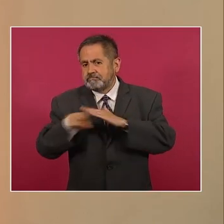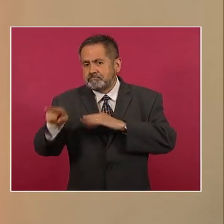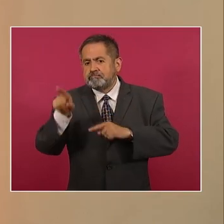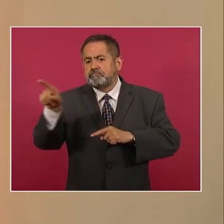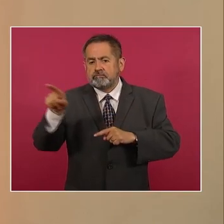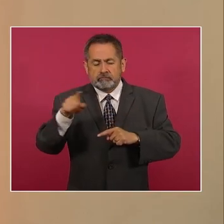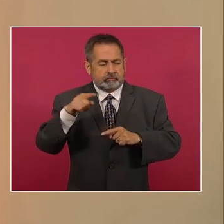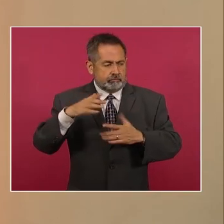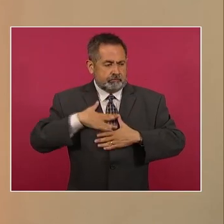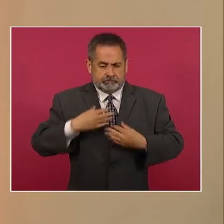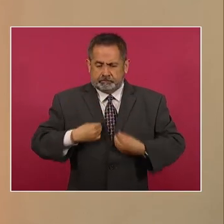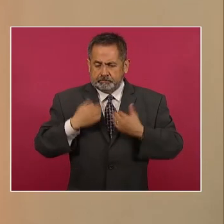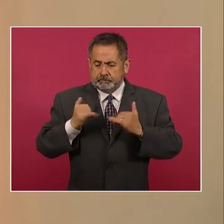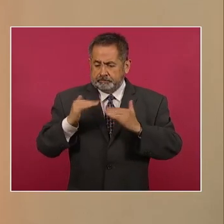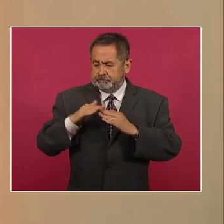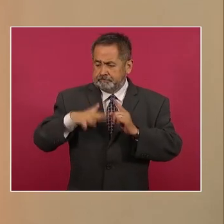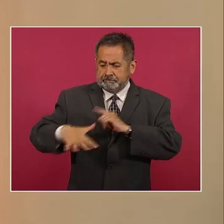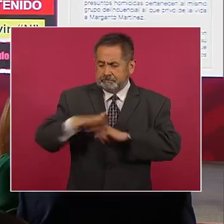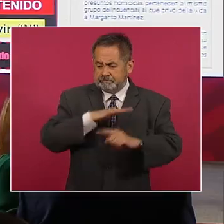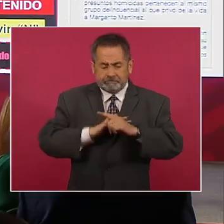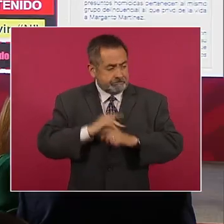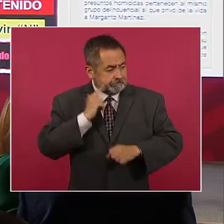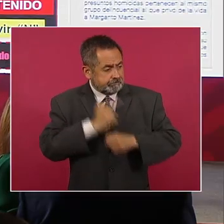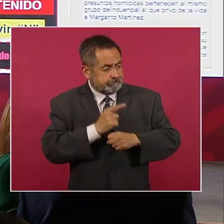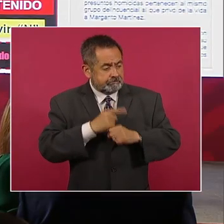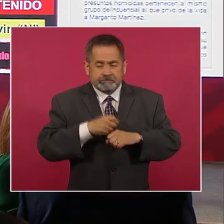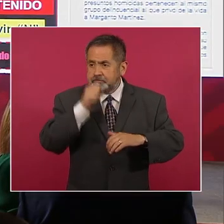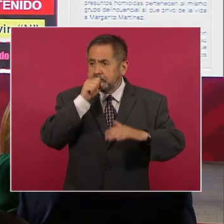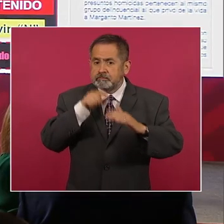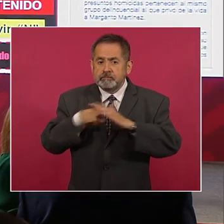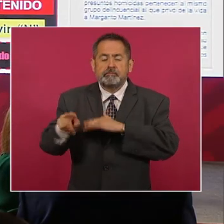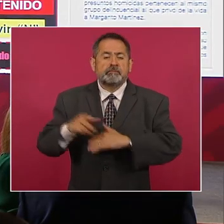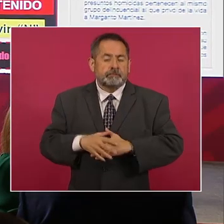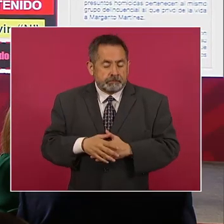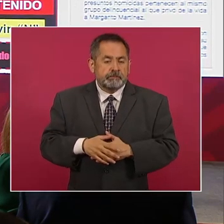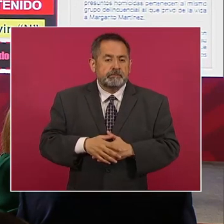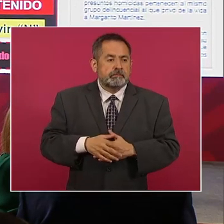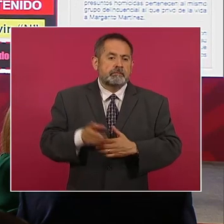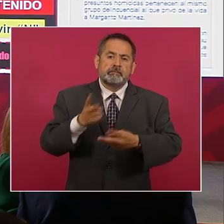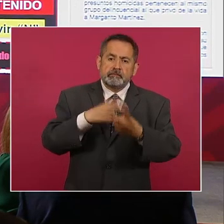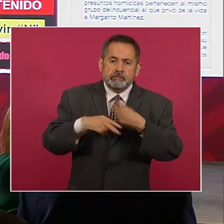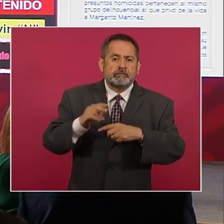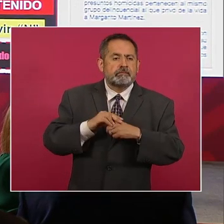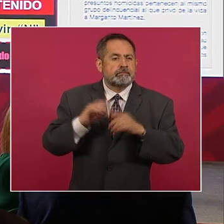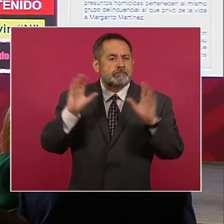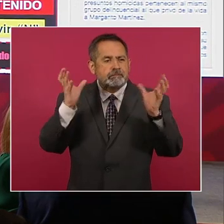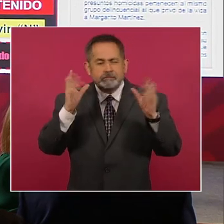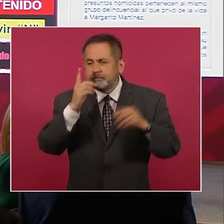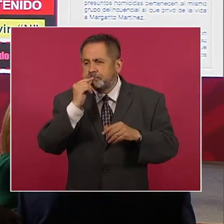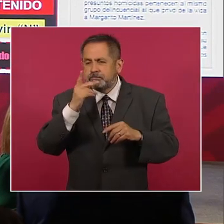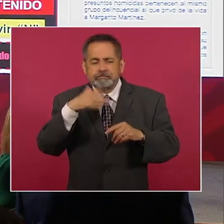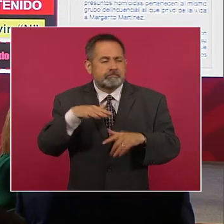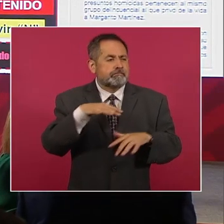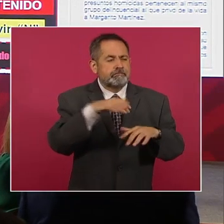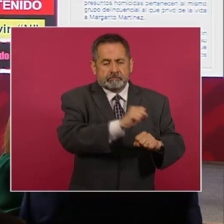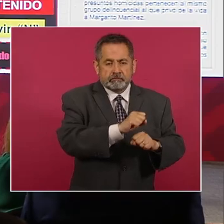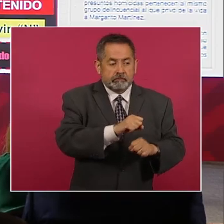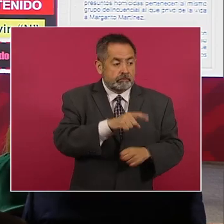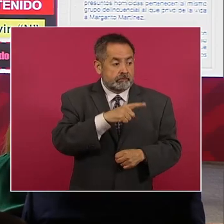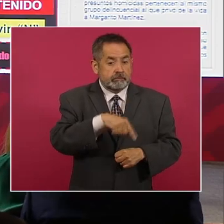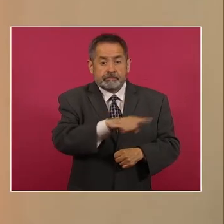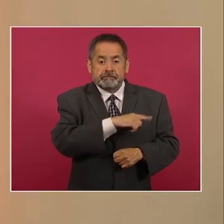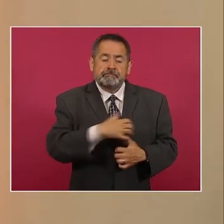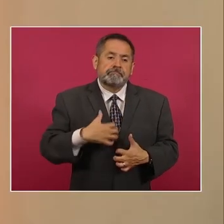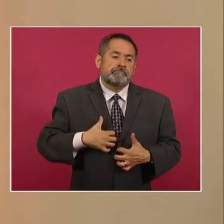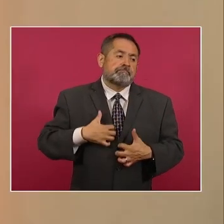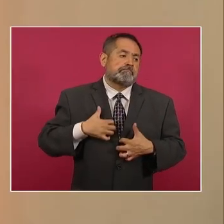vivía, llegaban patrullas, perseguían a estos sujetos y en represalia